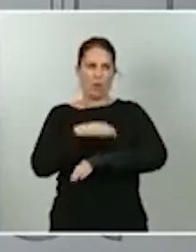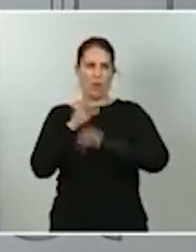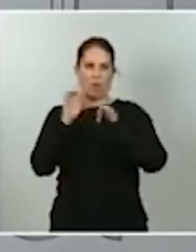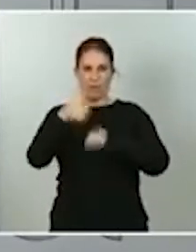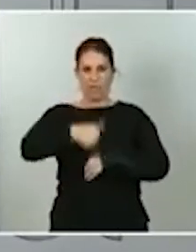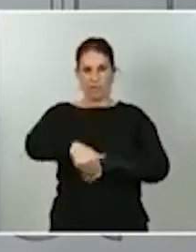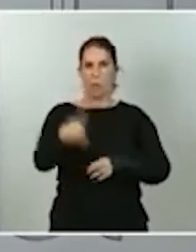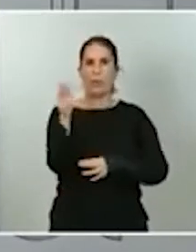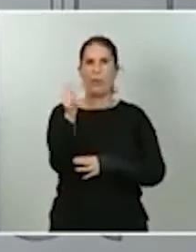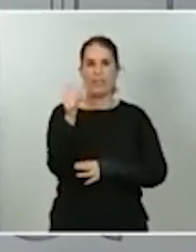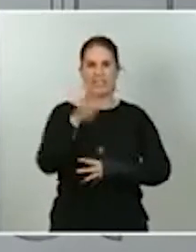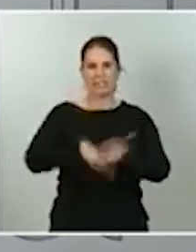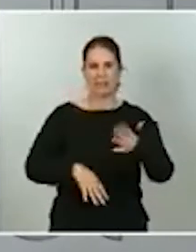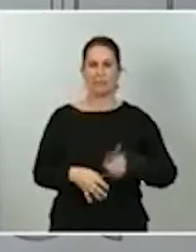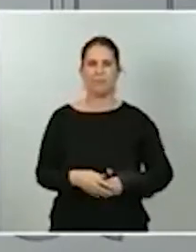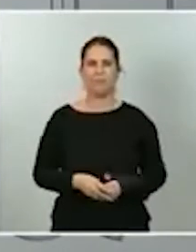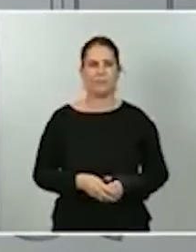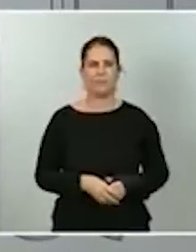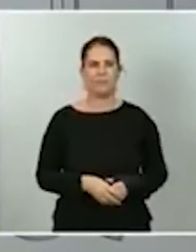Barcelona.